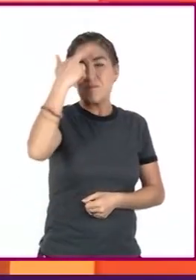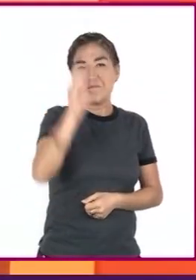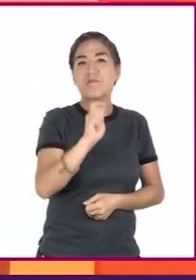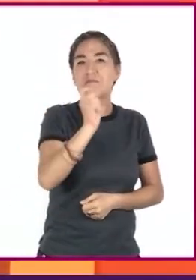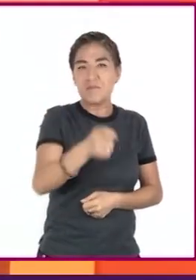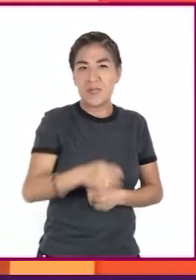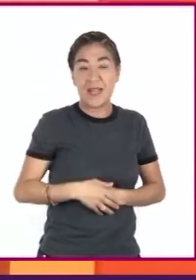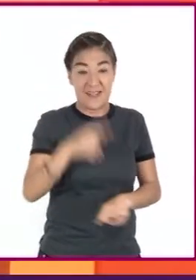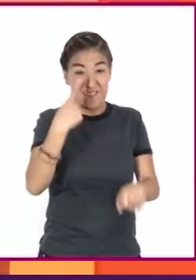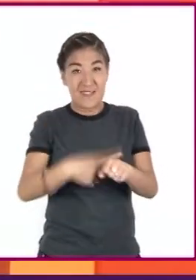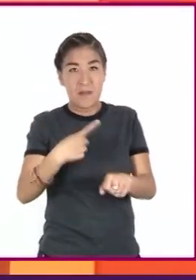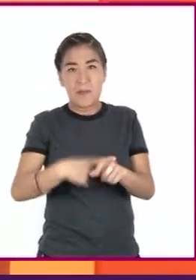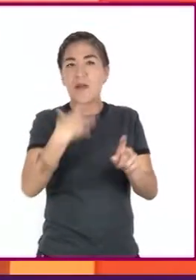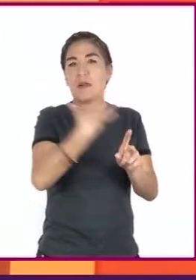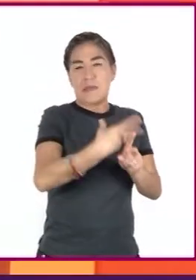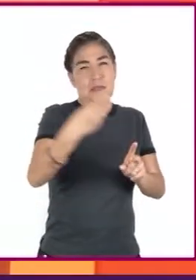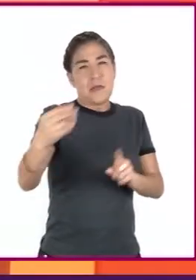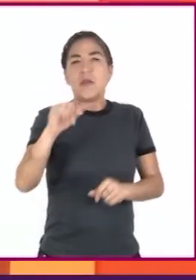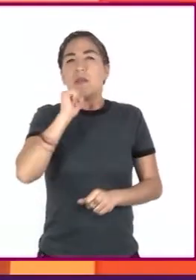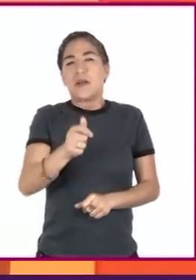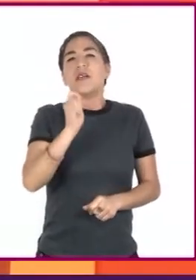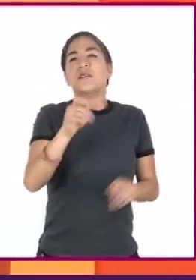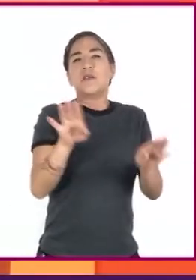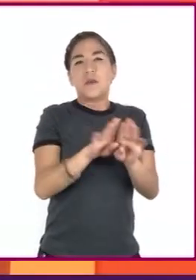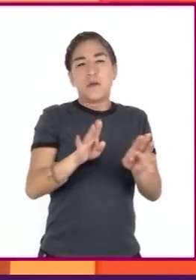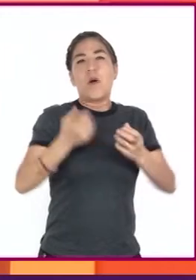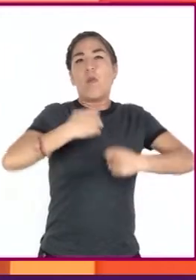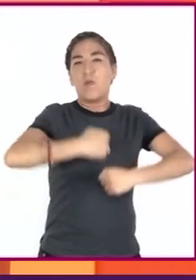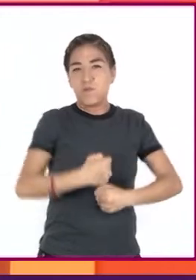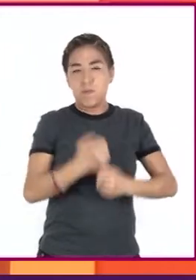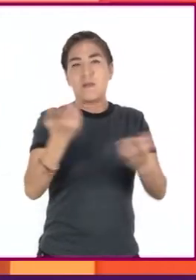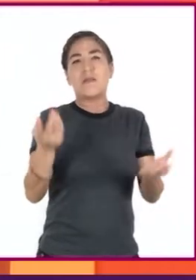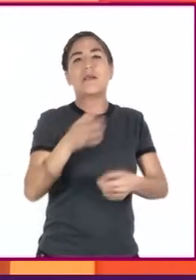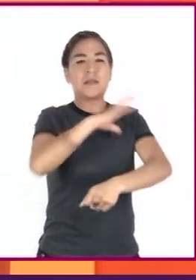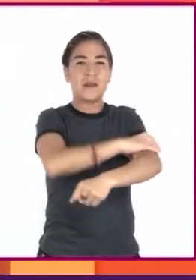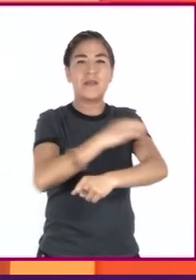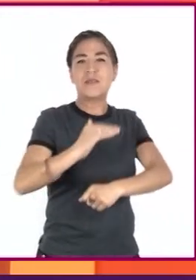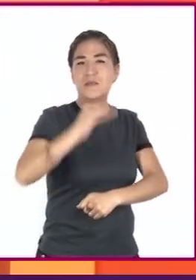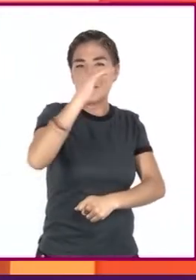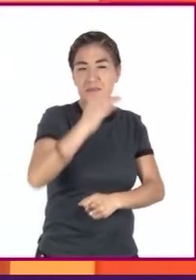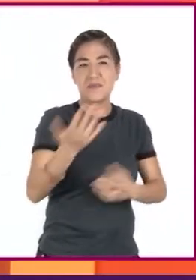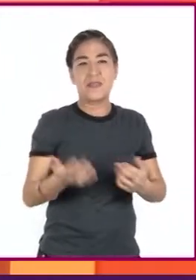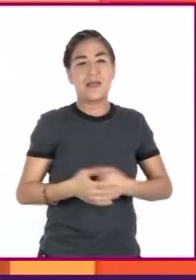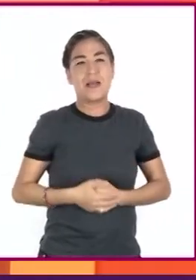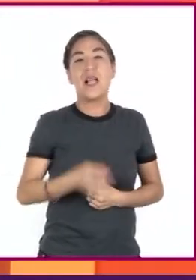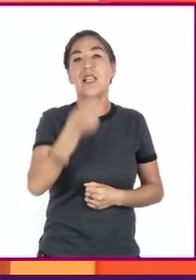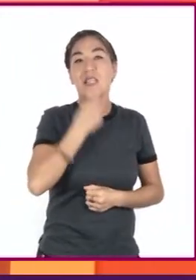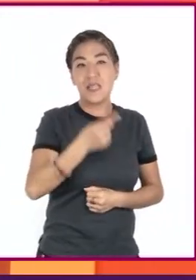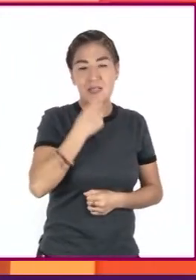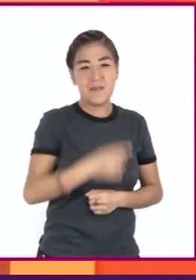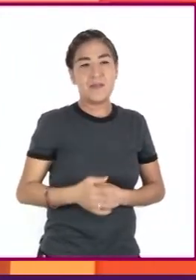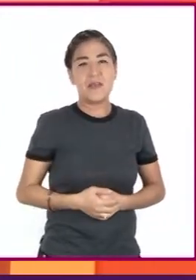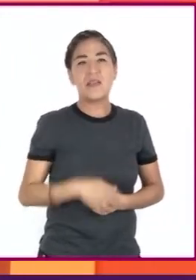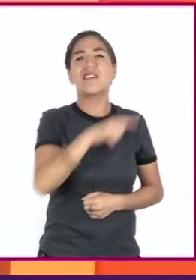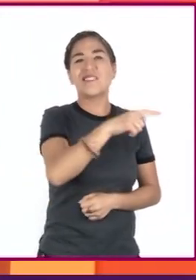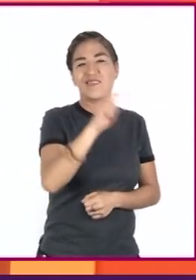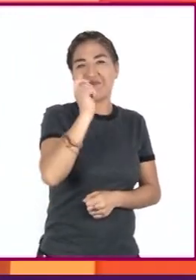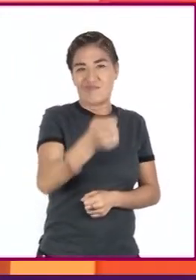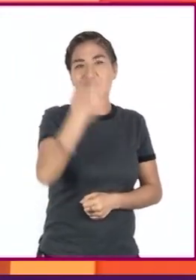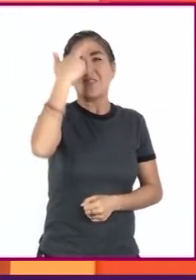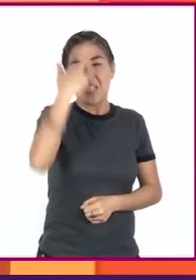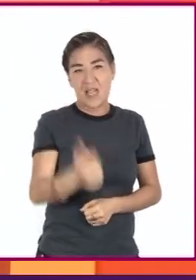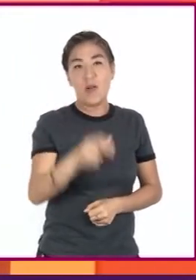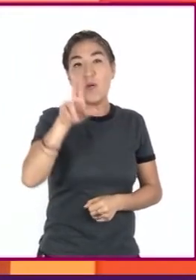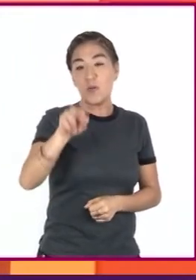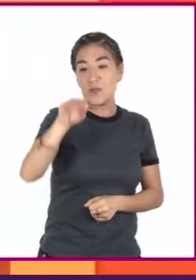enfermedades no transmisibles o de la civilización, como la obesidad, la hipertensión o la diabetes, son causantes del